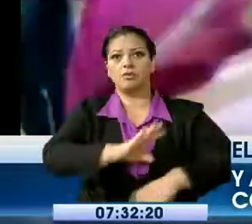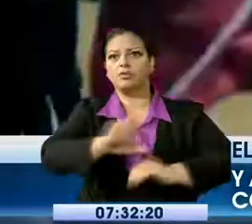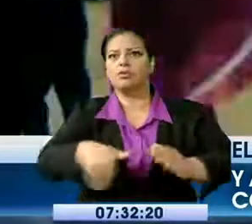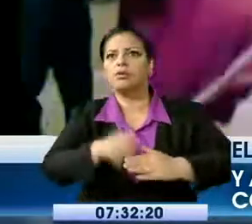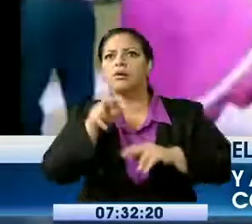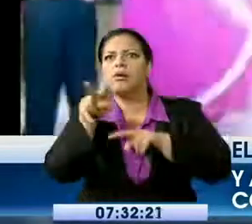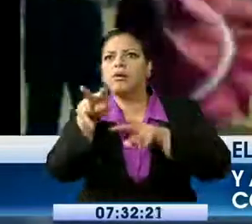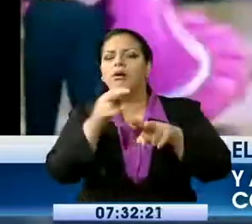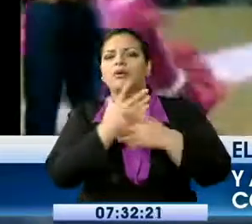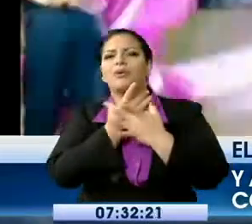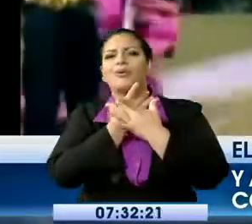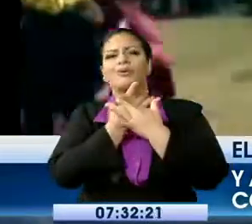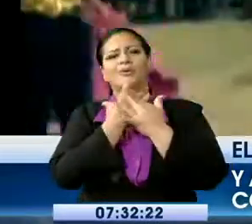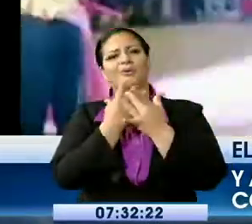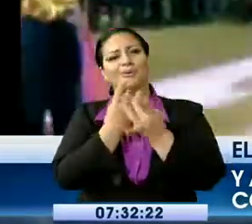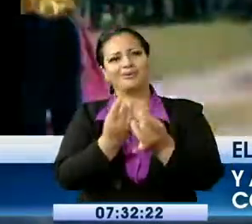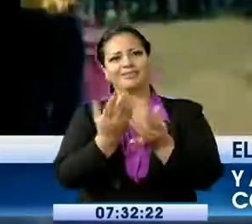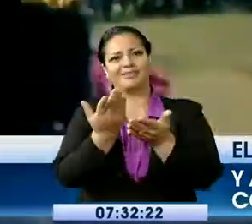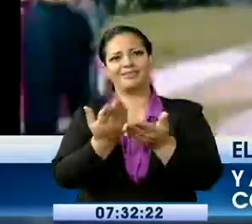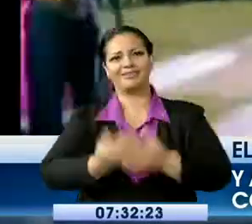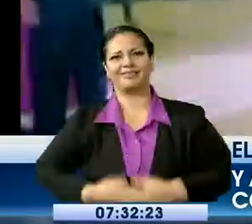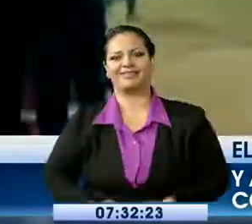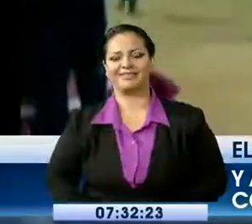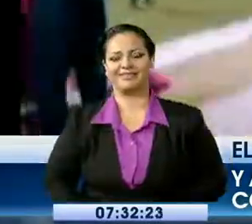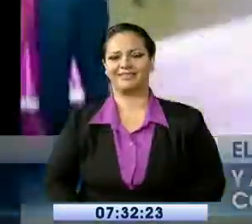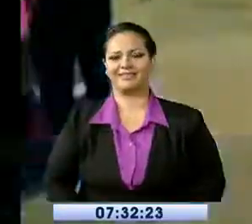Desde Los Ríos informó Odette Camacho.